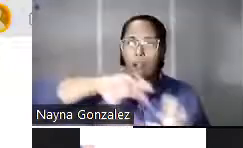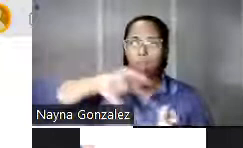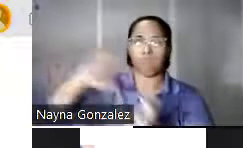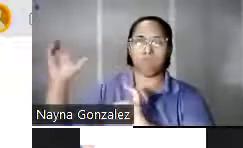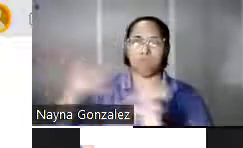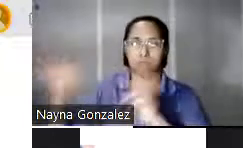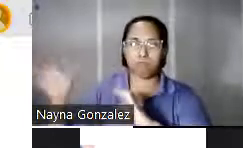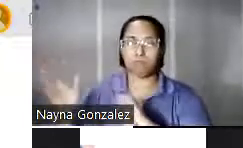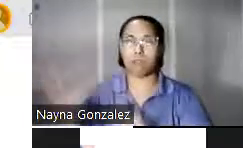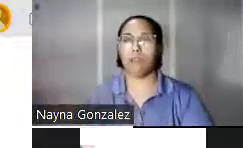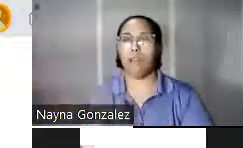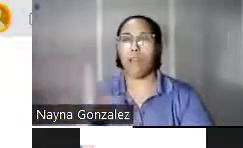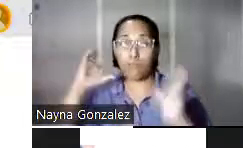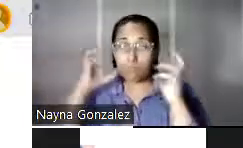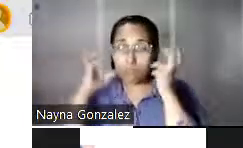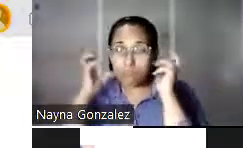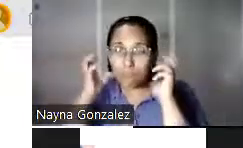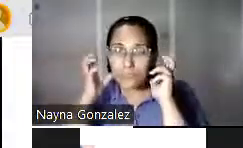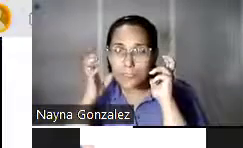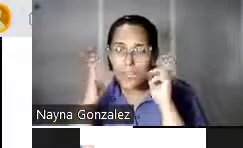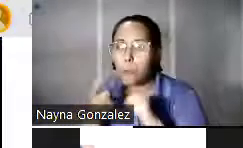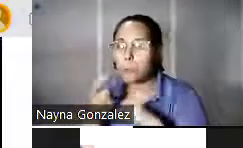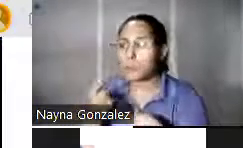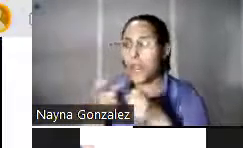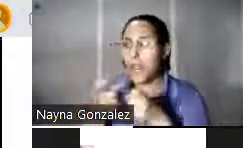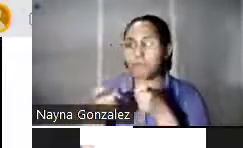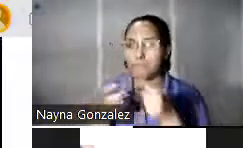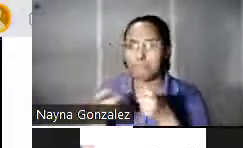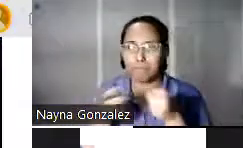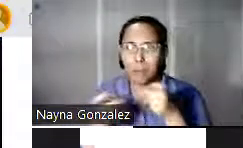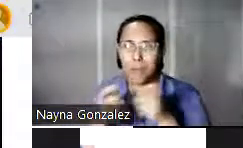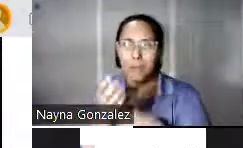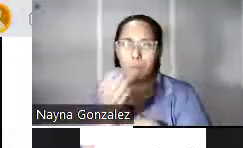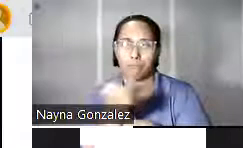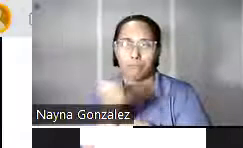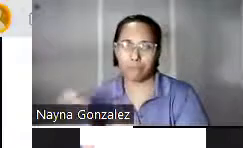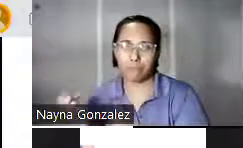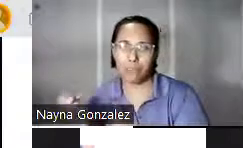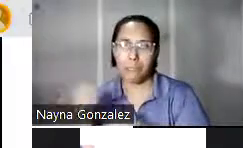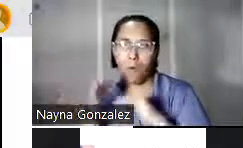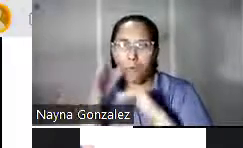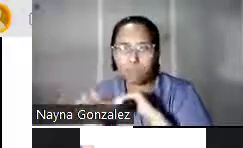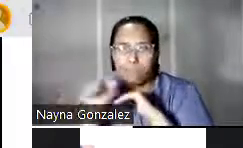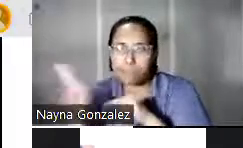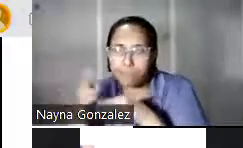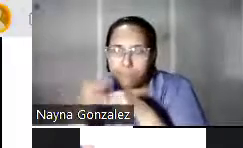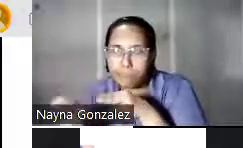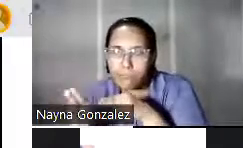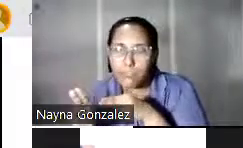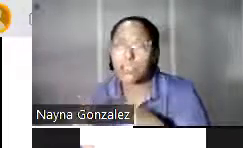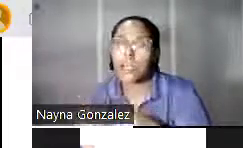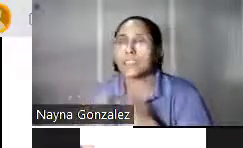radioaficionados, para quienes el manejo de sus equipos de onda corta suele ser fundamentalmente un